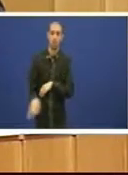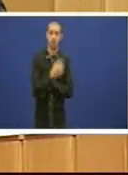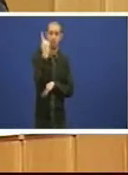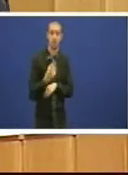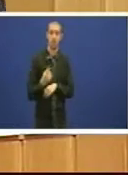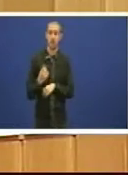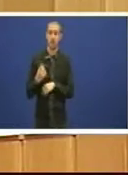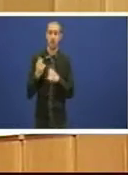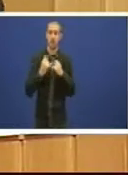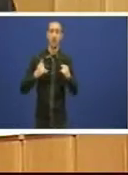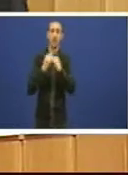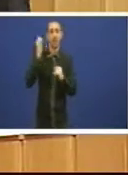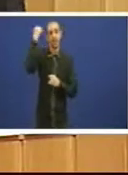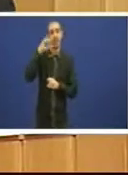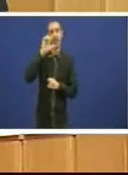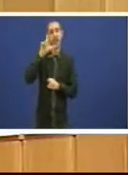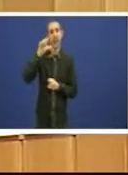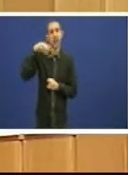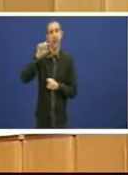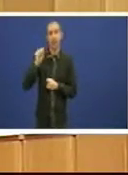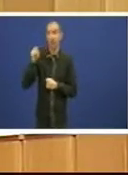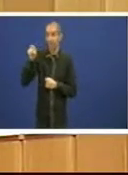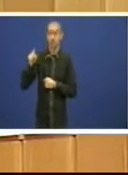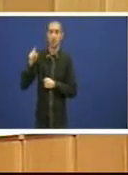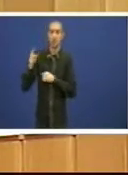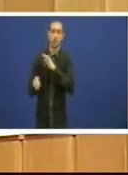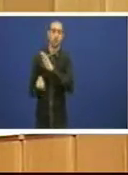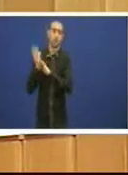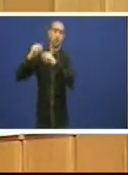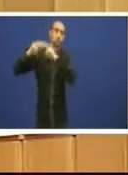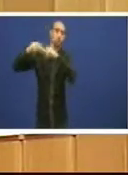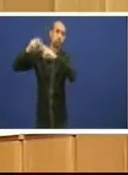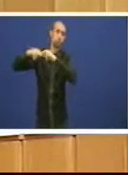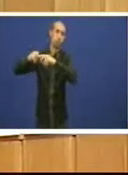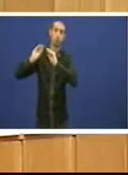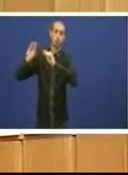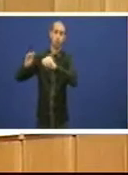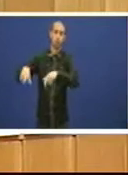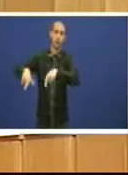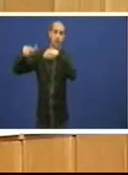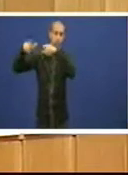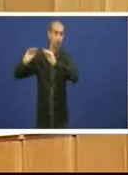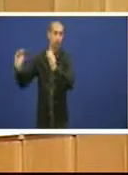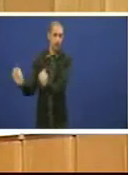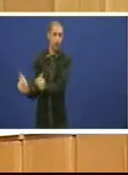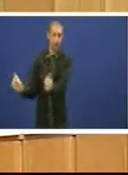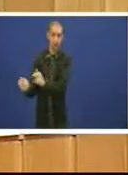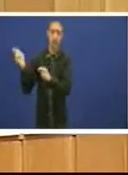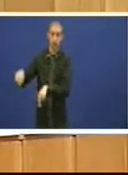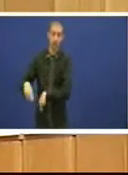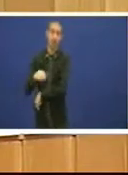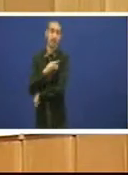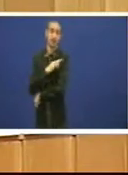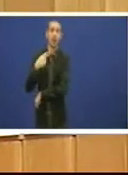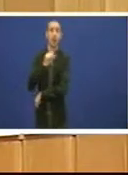a illa de Santelena ali construiu unha especie de imperio en pequeno con unha corte en pequeno tamén o señor Galloso construiu unha obra social a súa caixa en